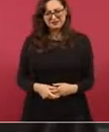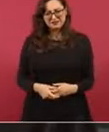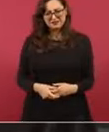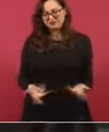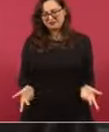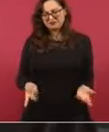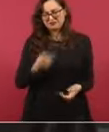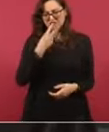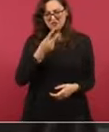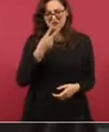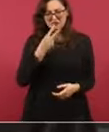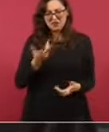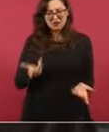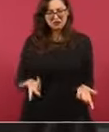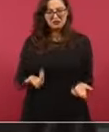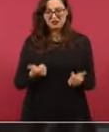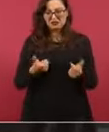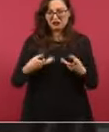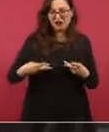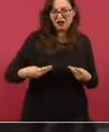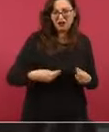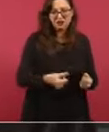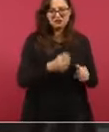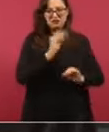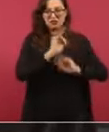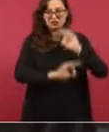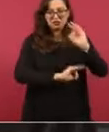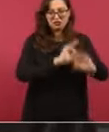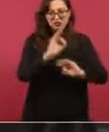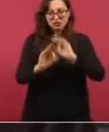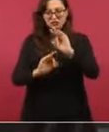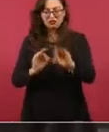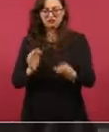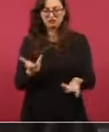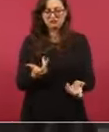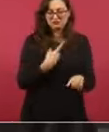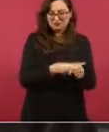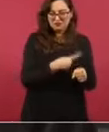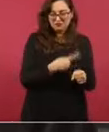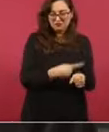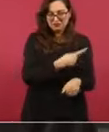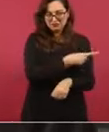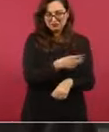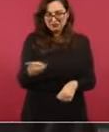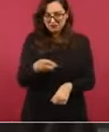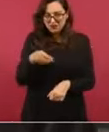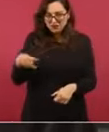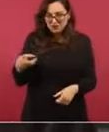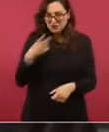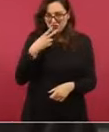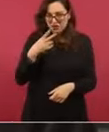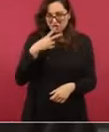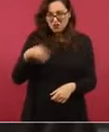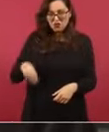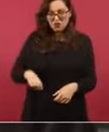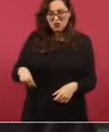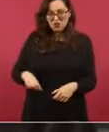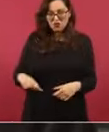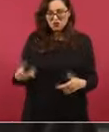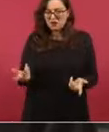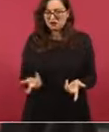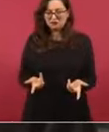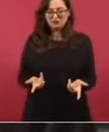salud que no se han dejado de estimular a estos pacientes, pero que desafortunadamente la industria tabacalera